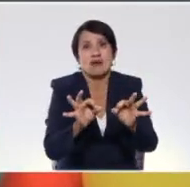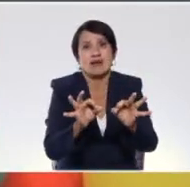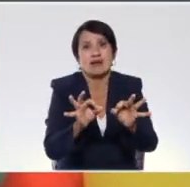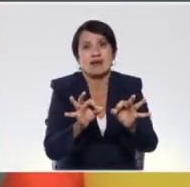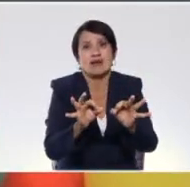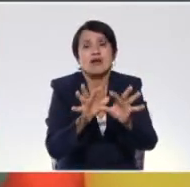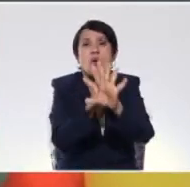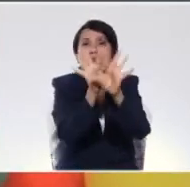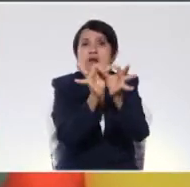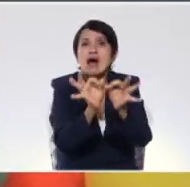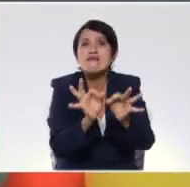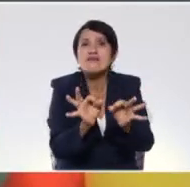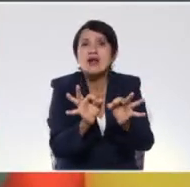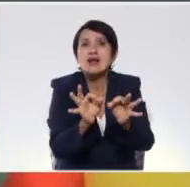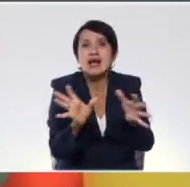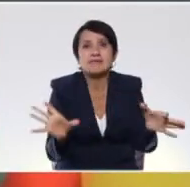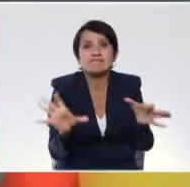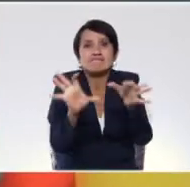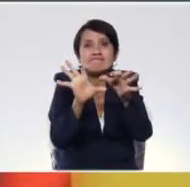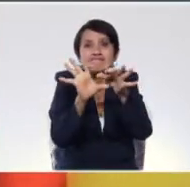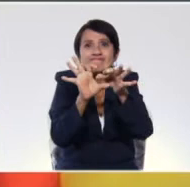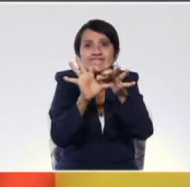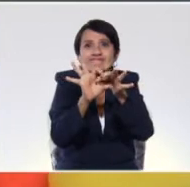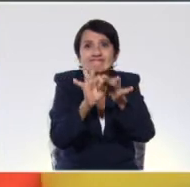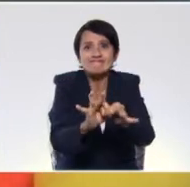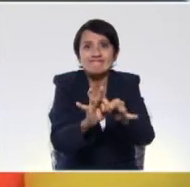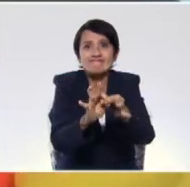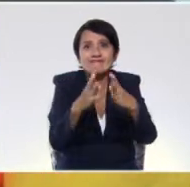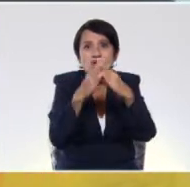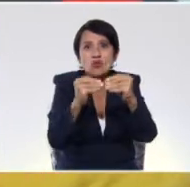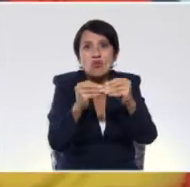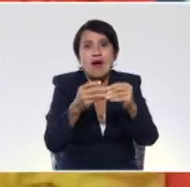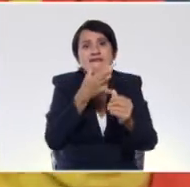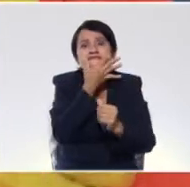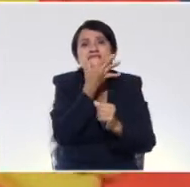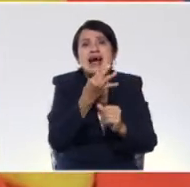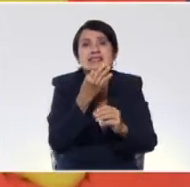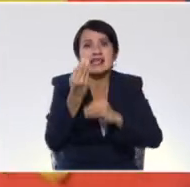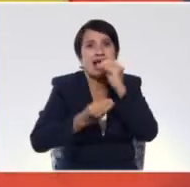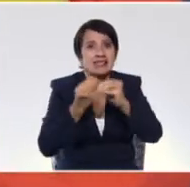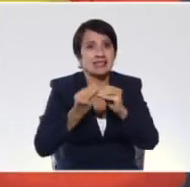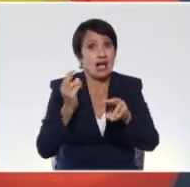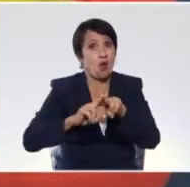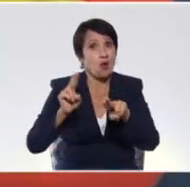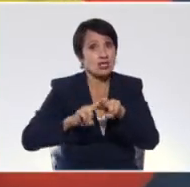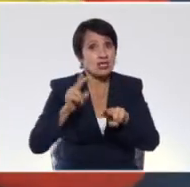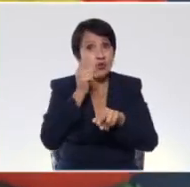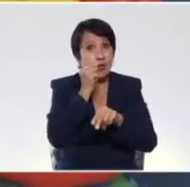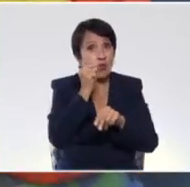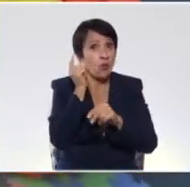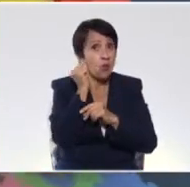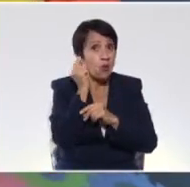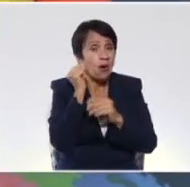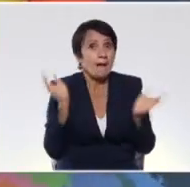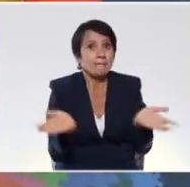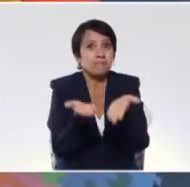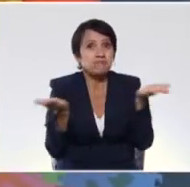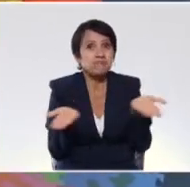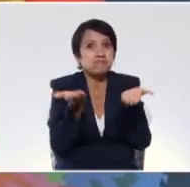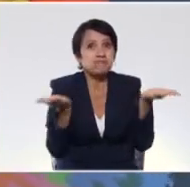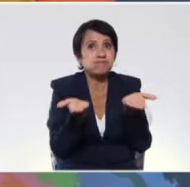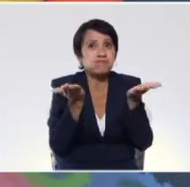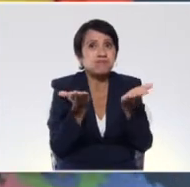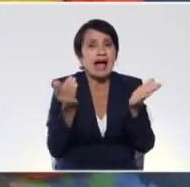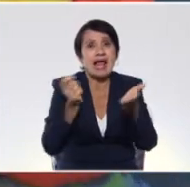Es una forma amena, fácil de hacer que nuestros niños y niñas de motivarlos